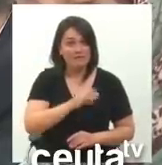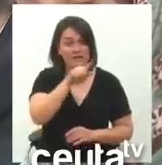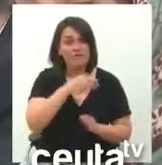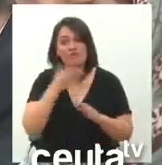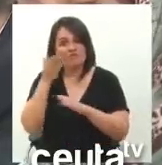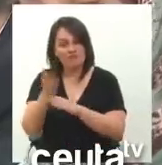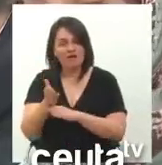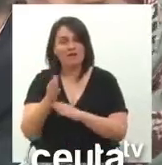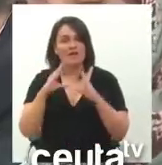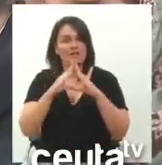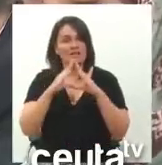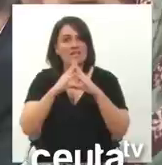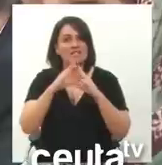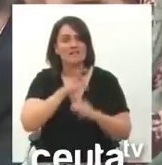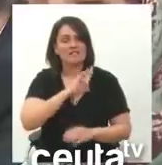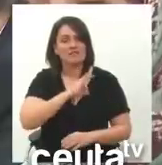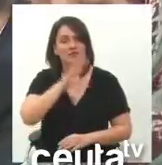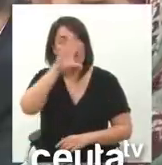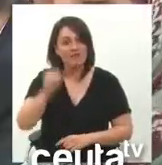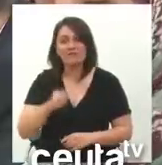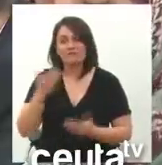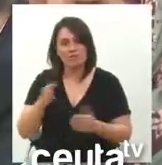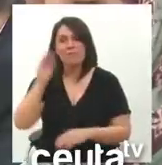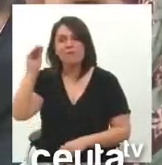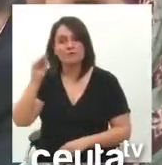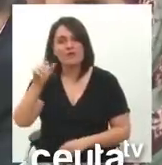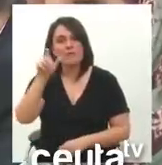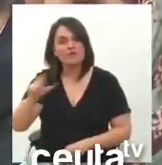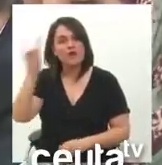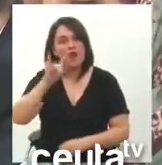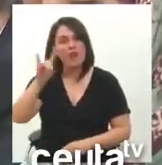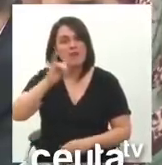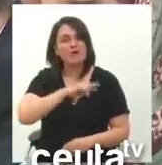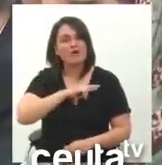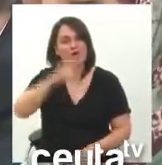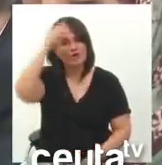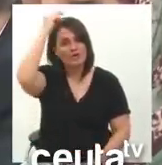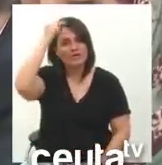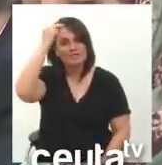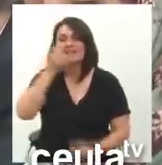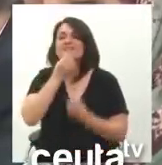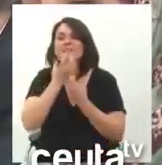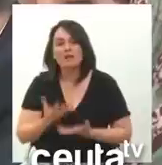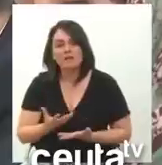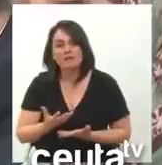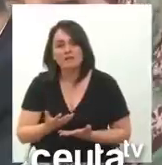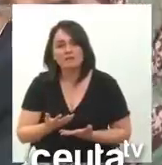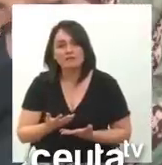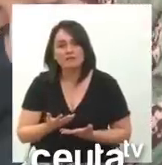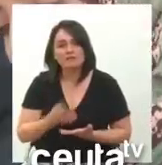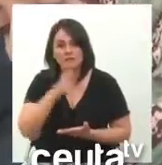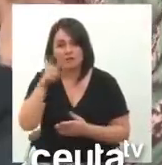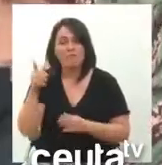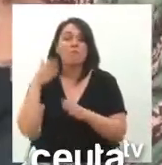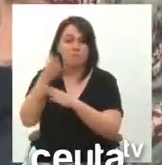África, y les preguntaría a aquellos negros cristianos que cómo están, que los atiende nuestra iglesia. Y también los atiende instituciones